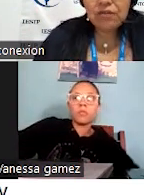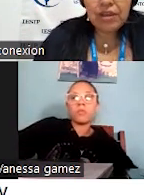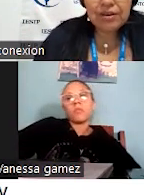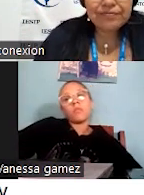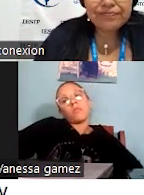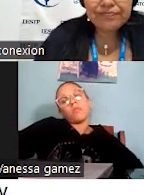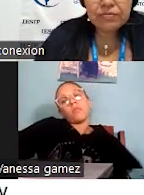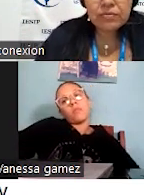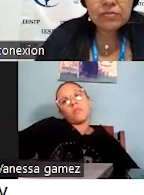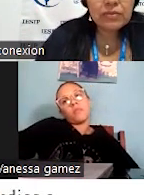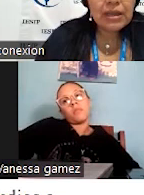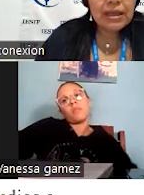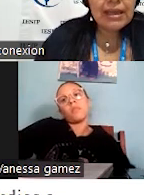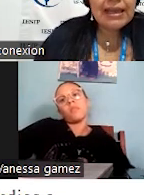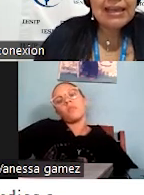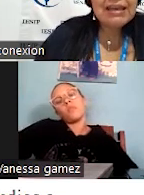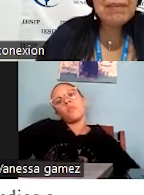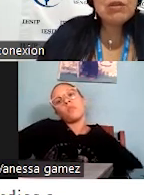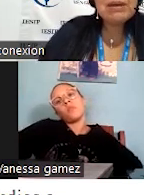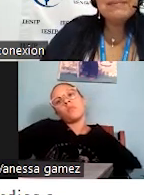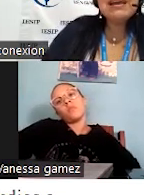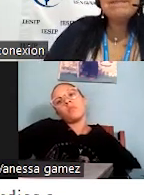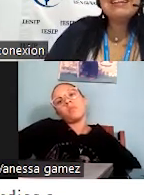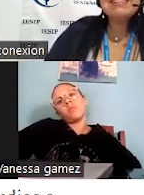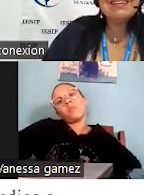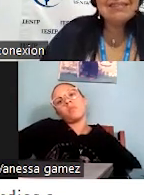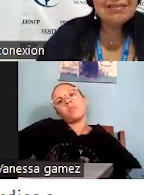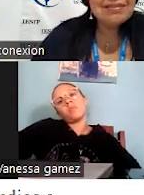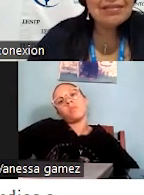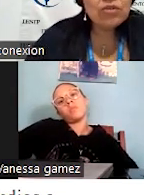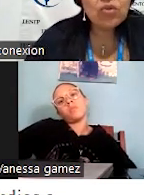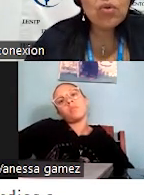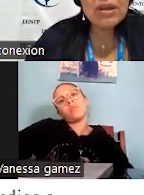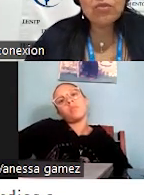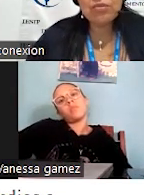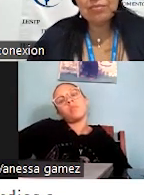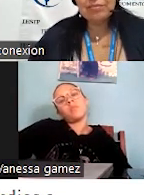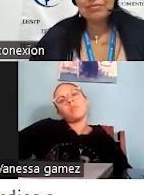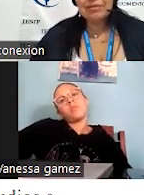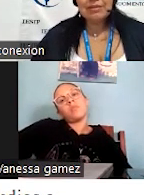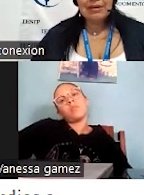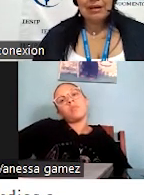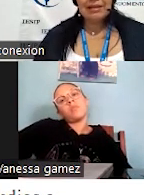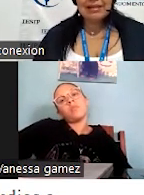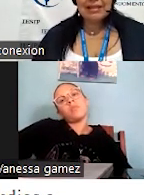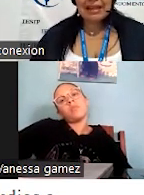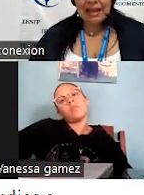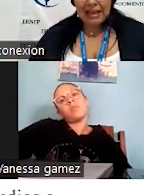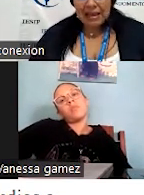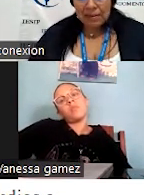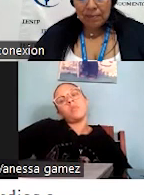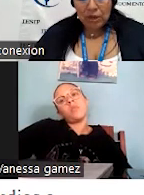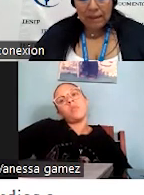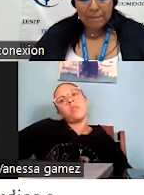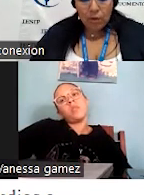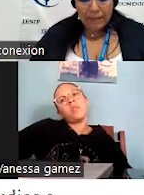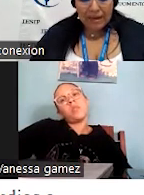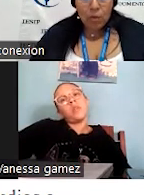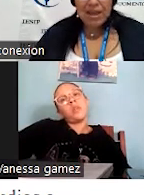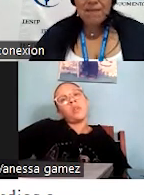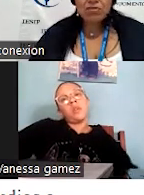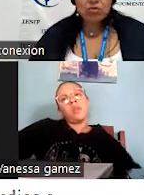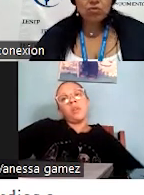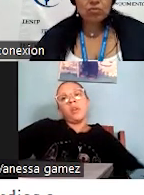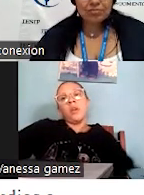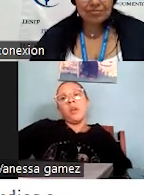En fin. Pero también aparte de todo ello, y por ejemplo,